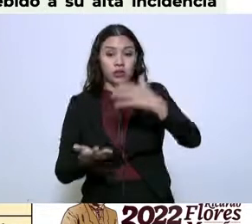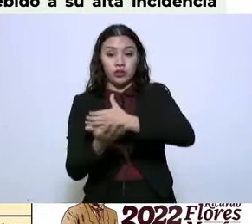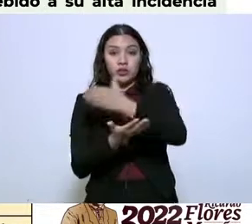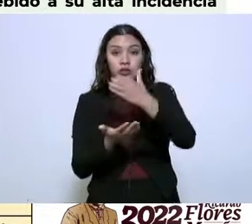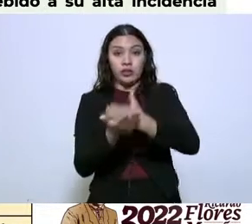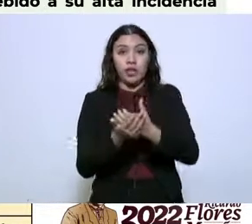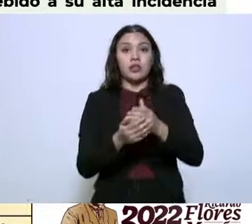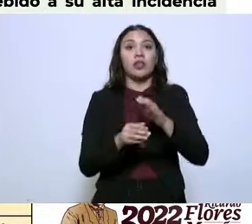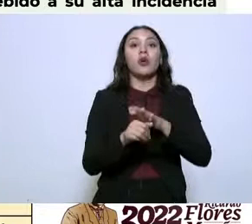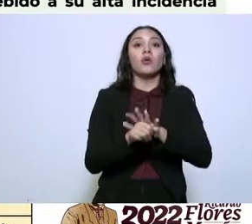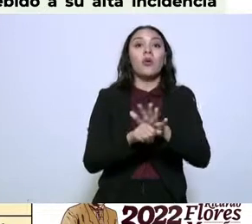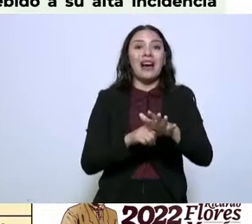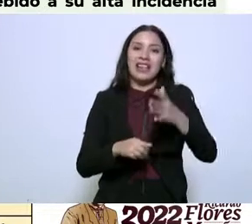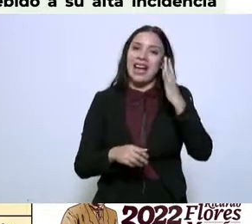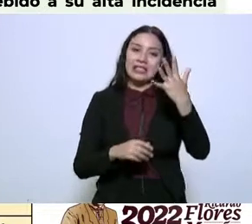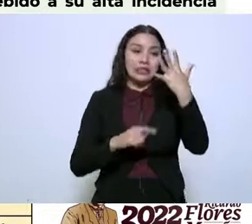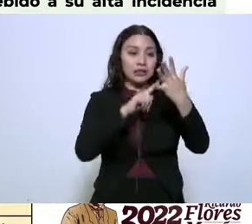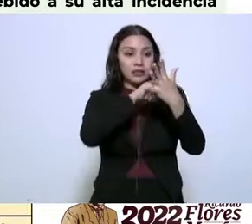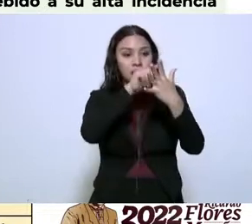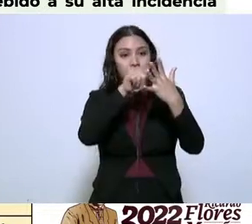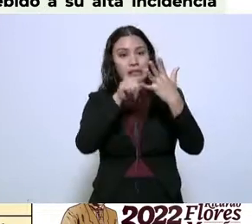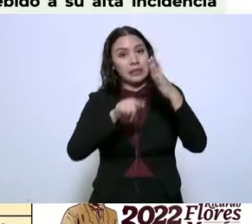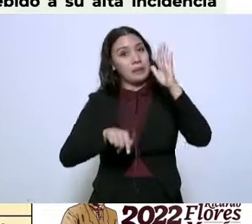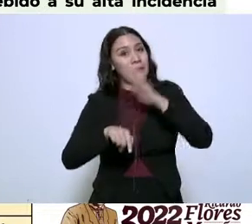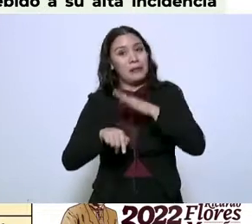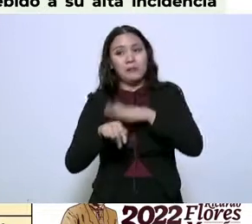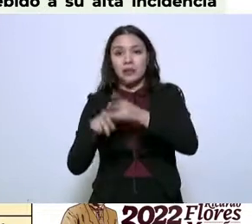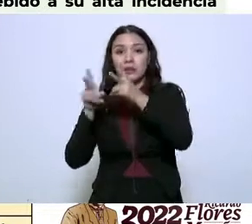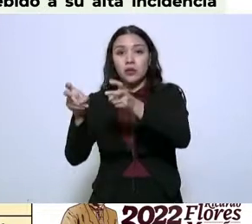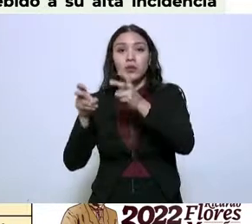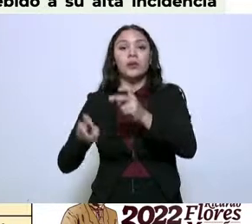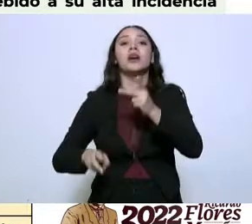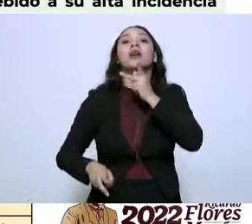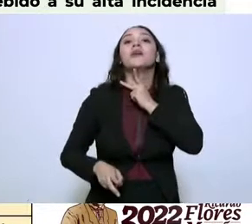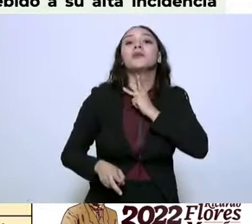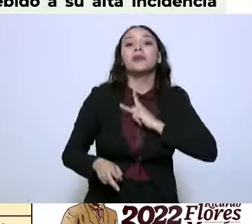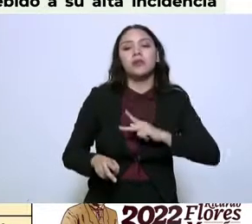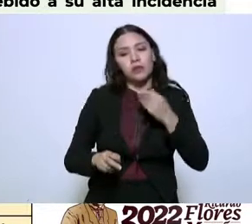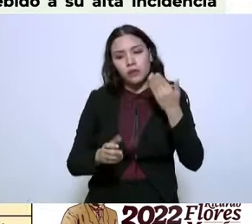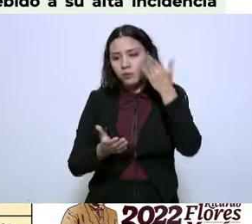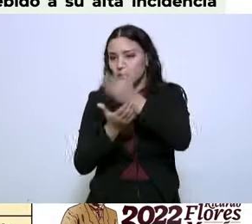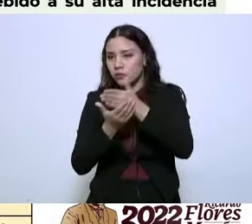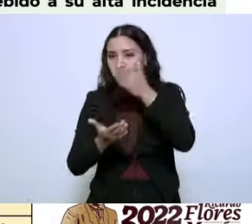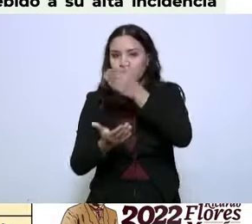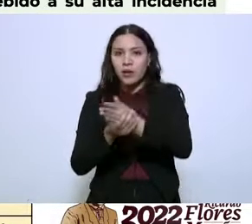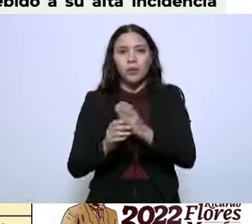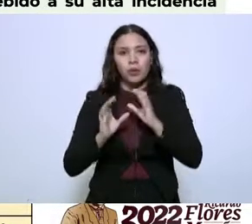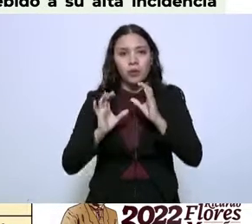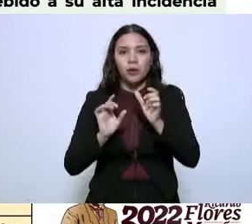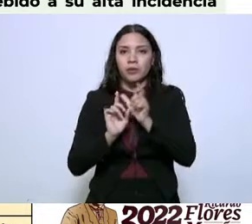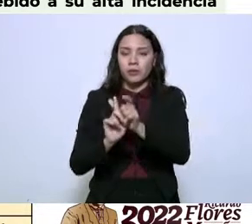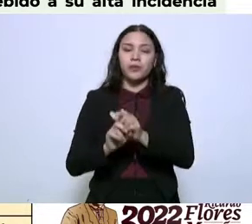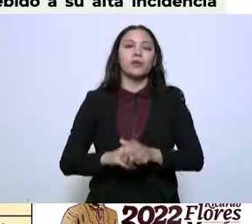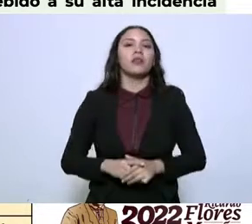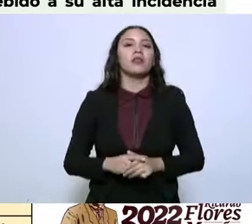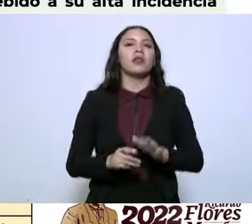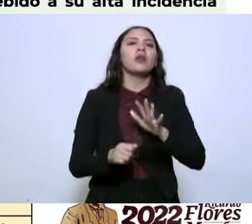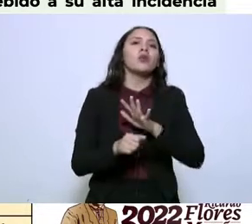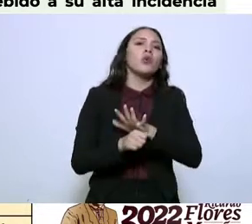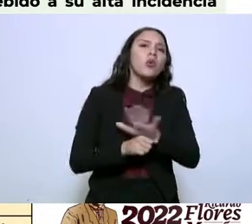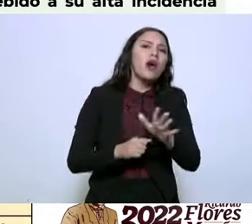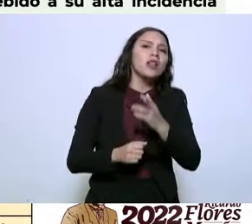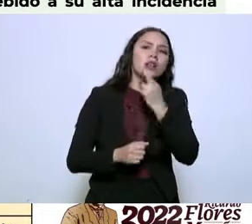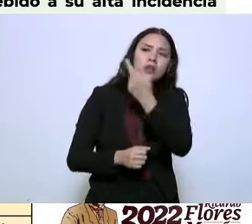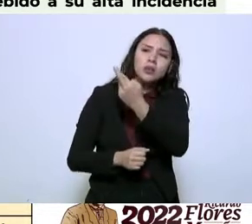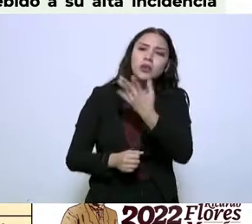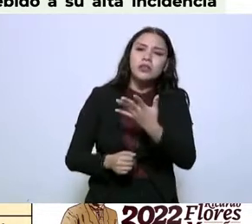se identifican como de alta incidencia en este robo de hidrocarburos. ¿Cuáles son los resultados